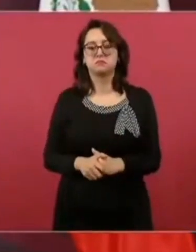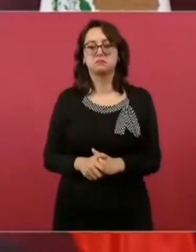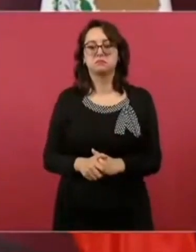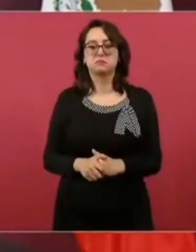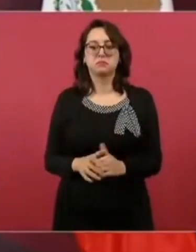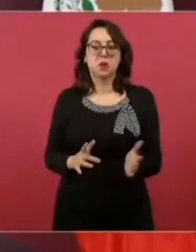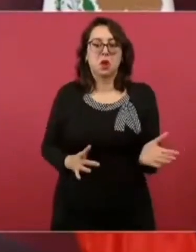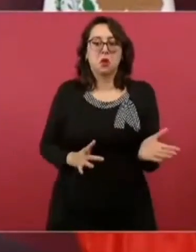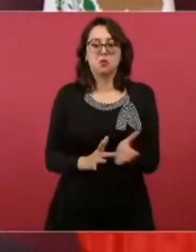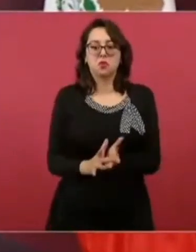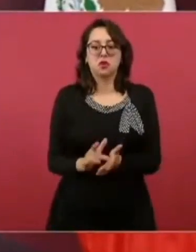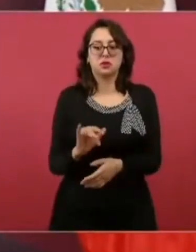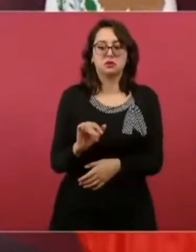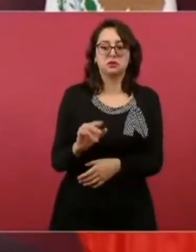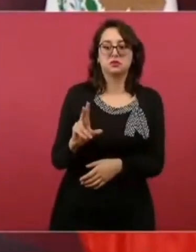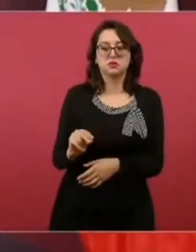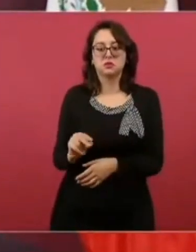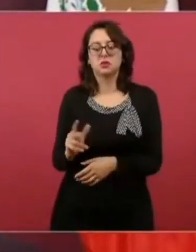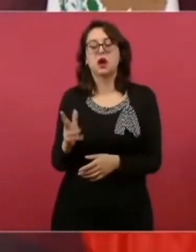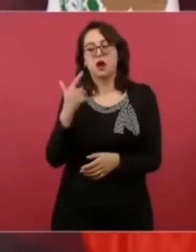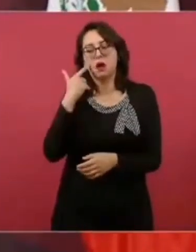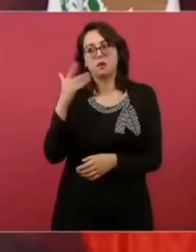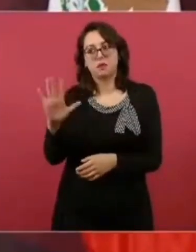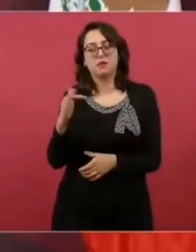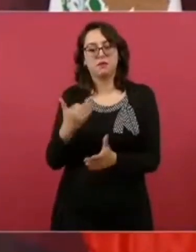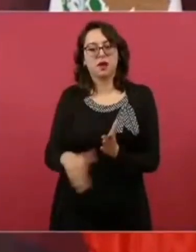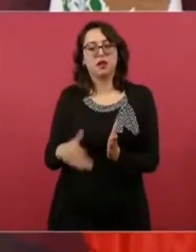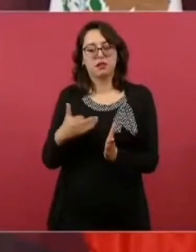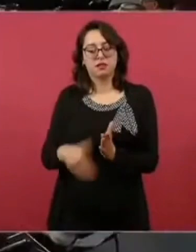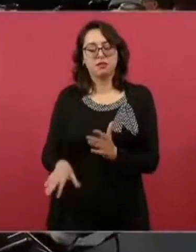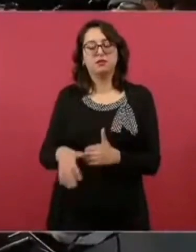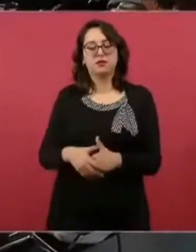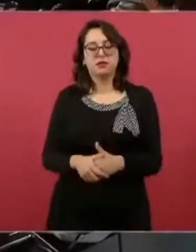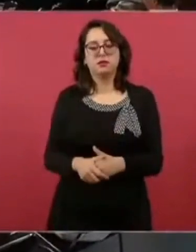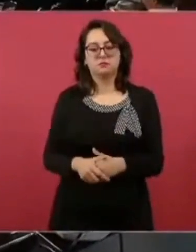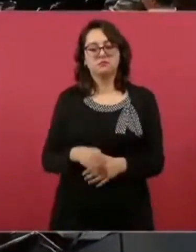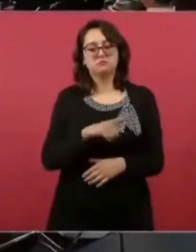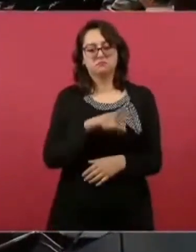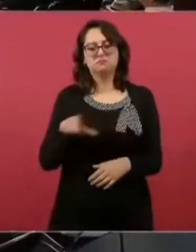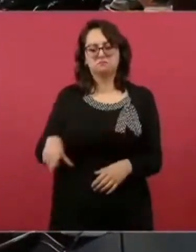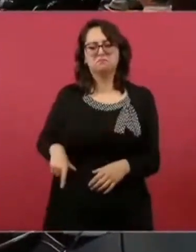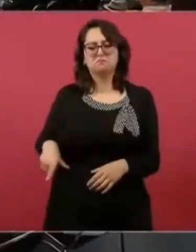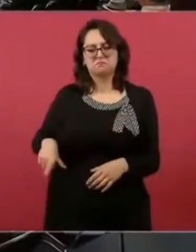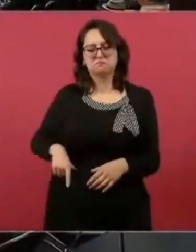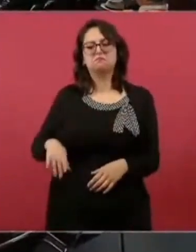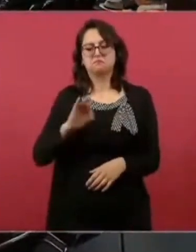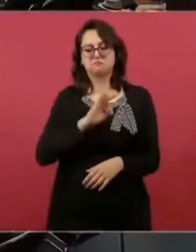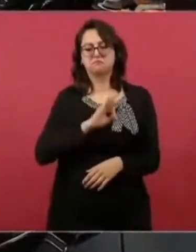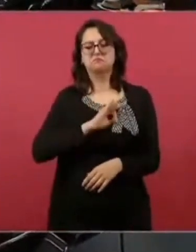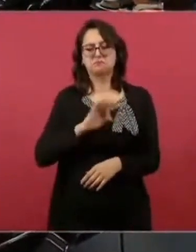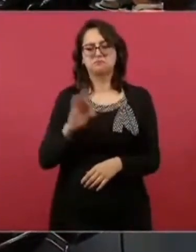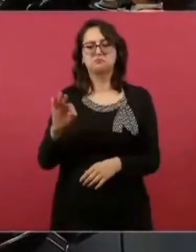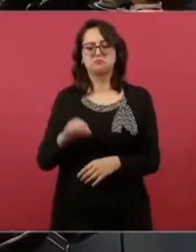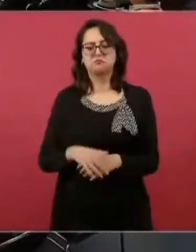lo apoyan. Porque sí es buen gobernante. Y además,